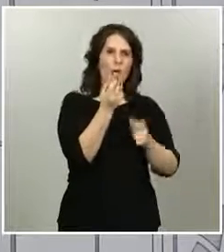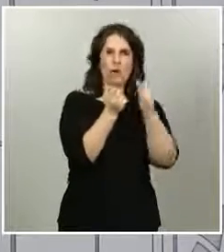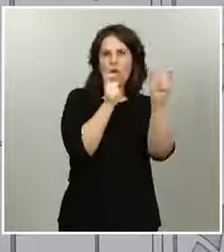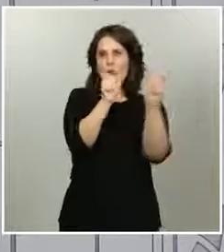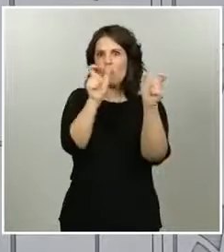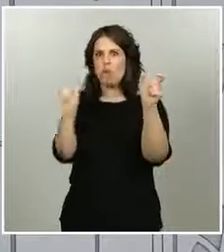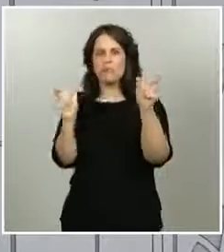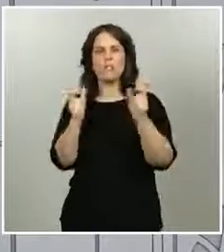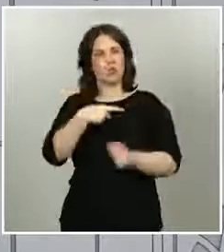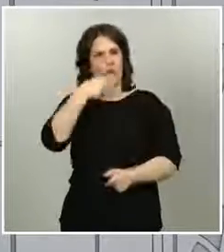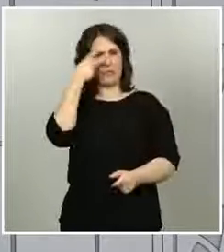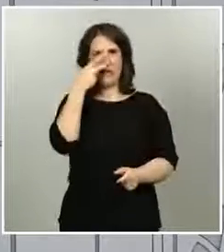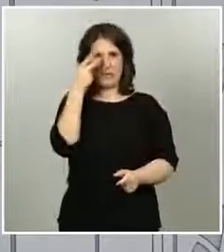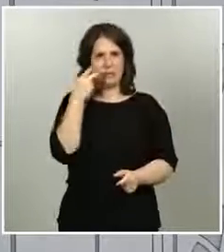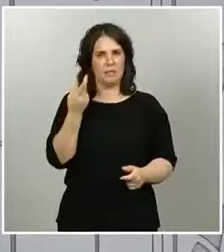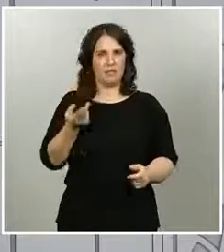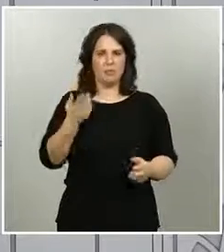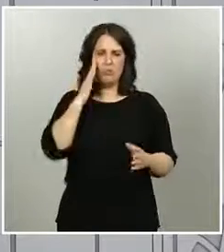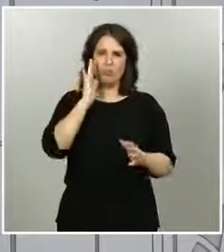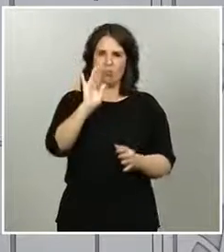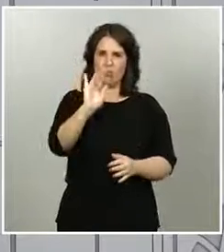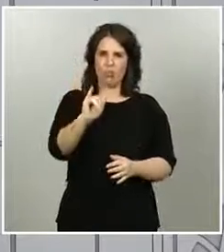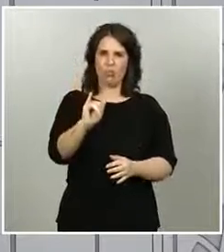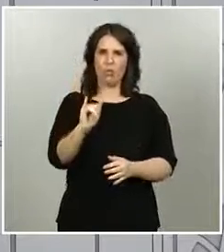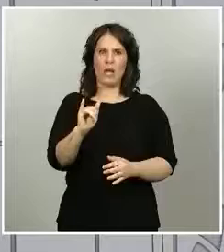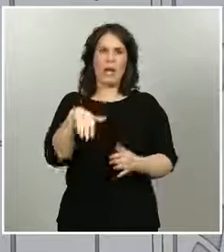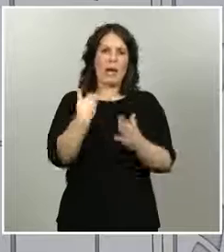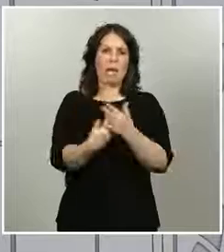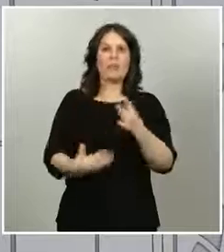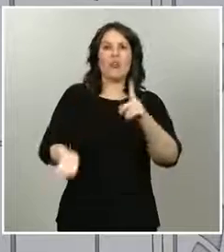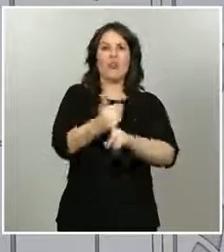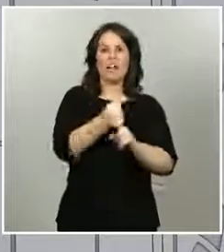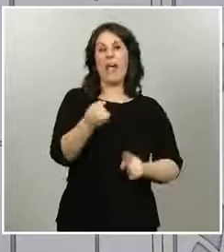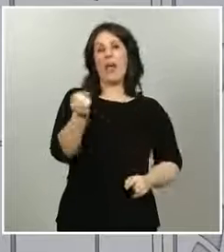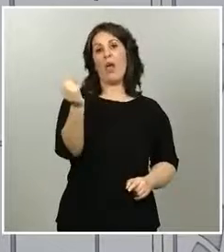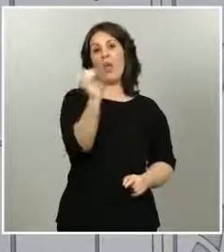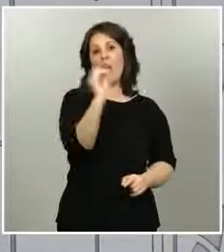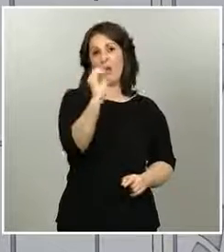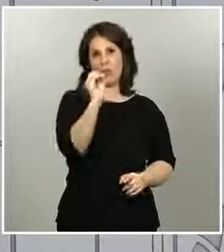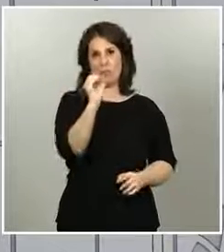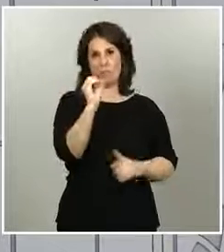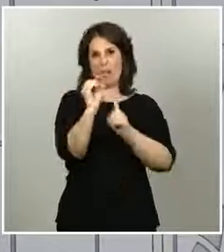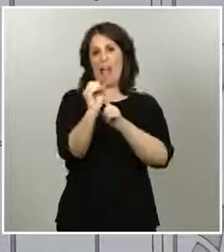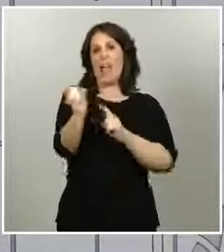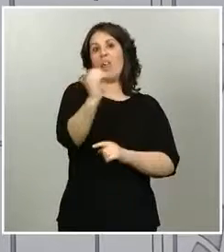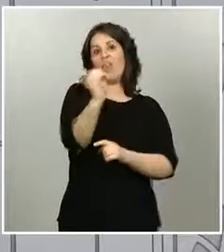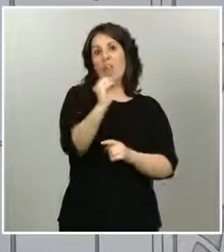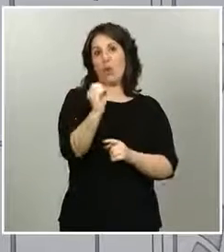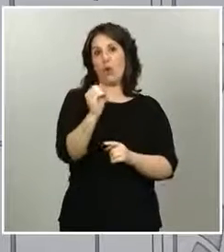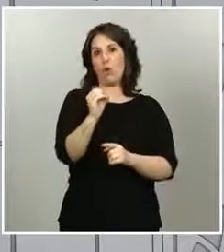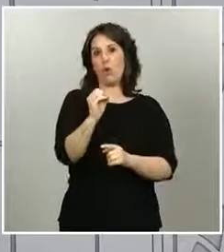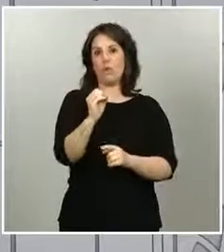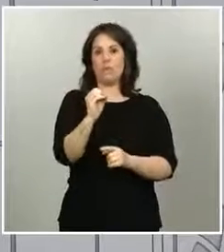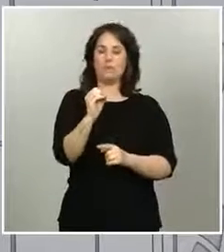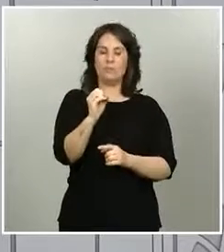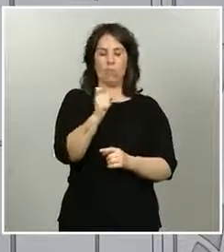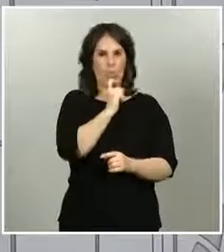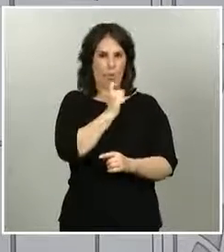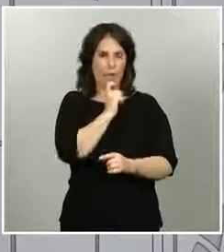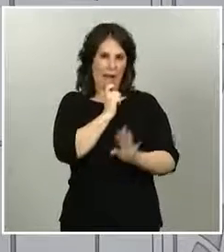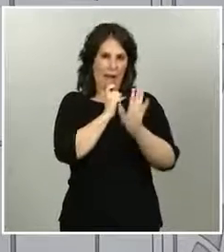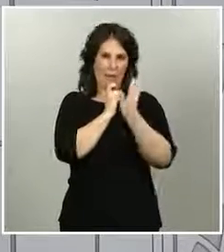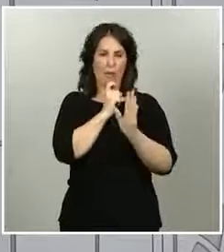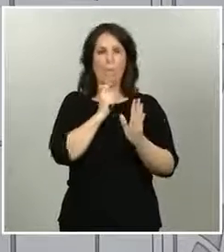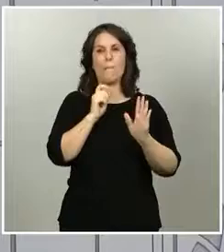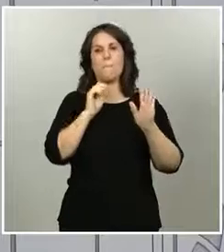si puede ser, esos cero casos, cosa que va a ser muy complicado, pero, como mínimo, llegar a bajar por debajo de los 100, por